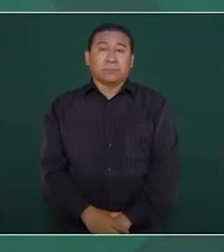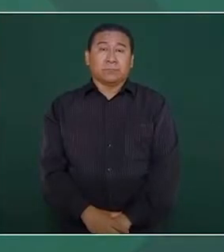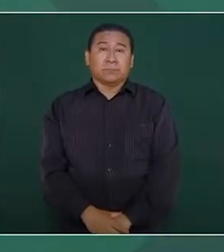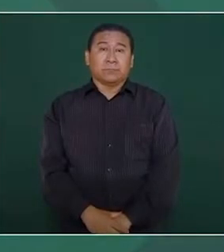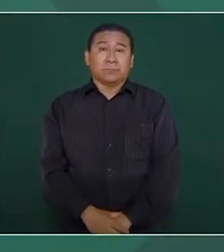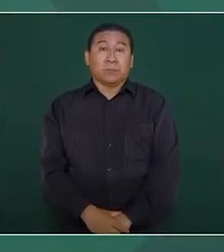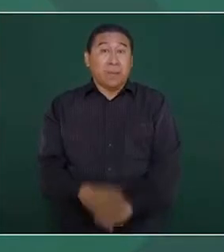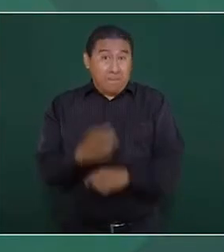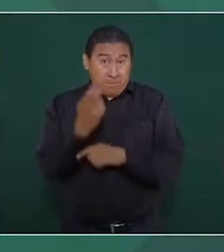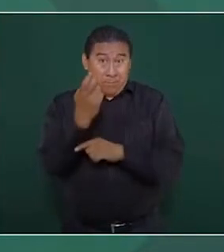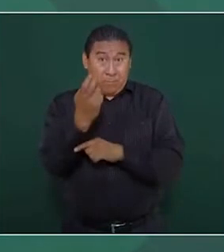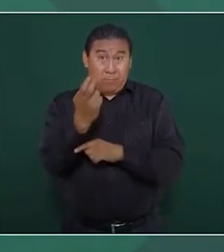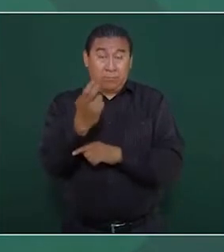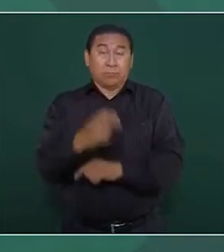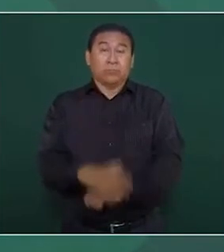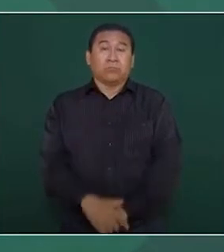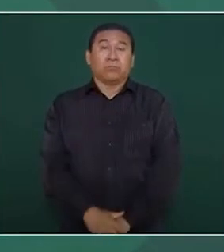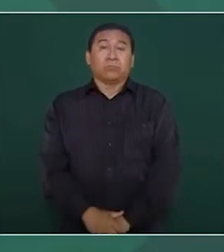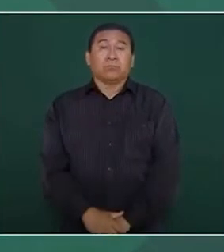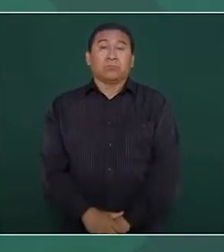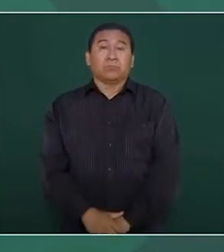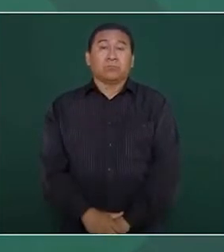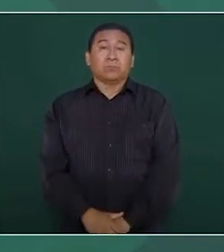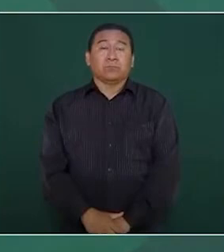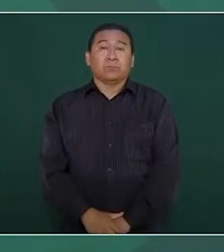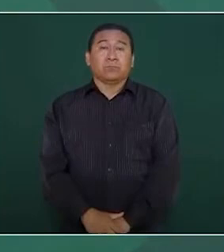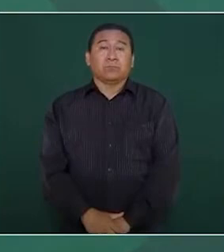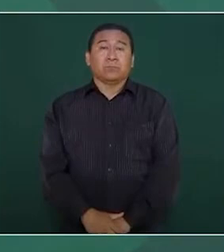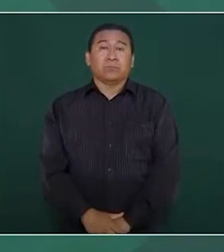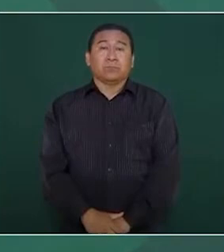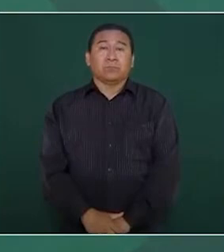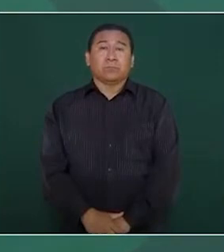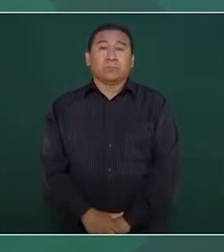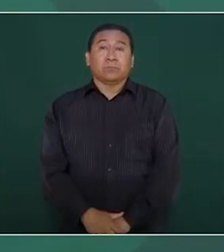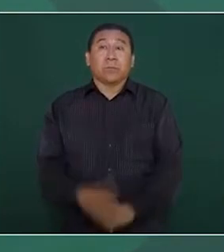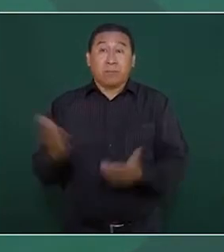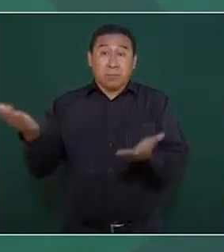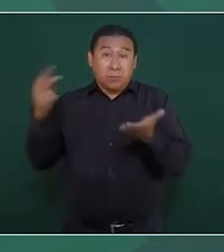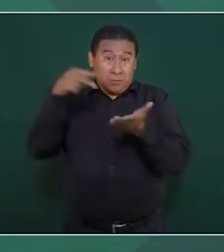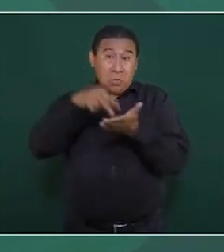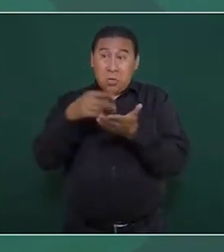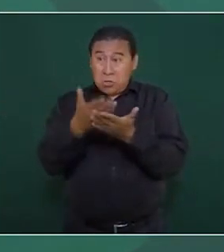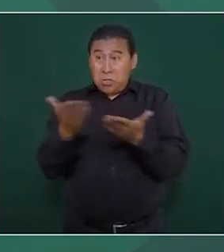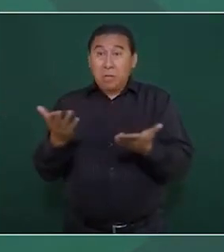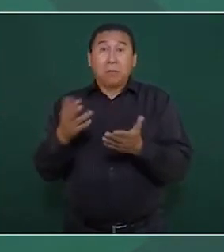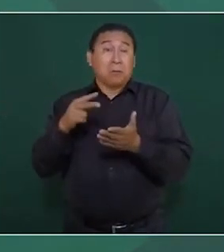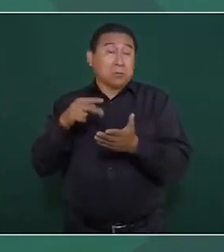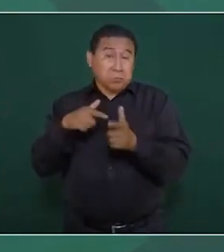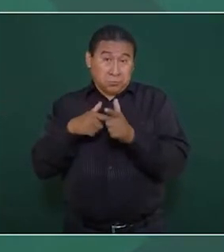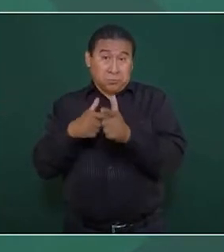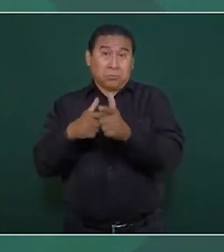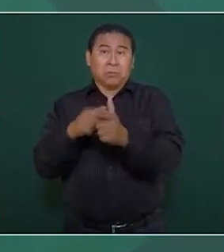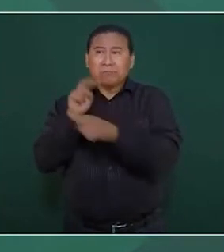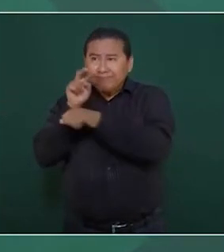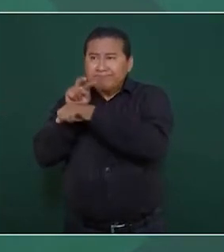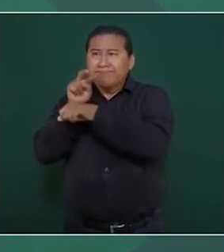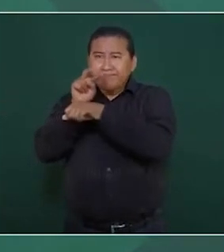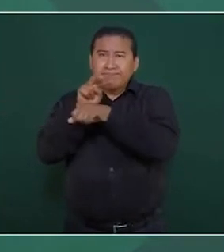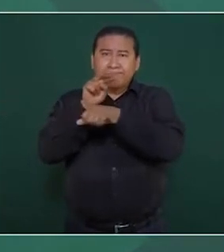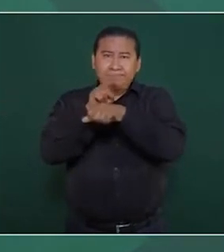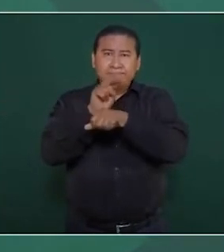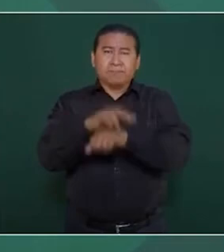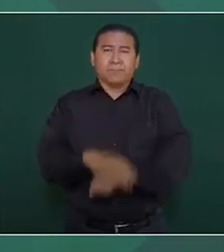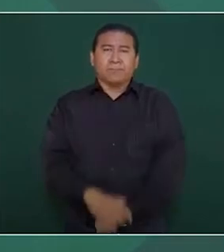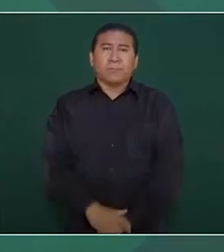y por eso estamos por acá y vamos a seguir supervisando, es